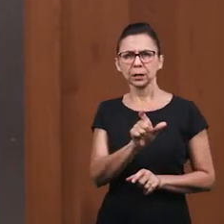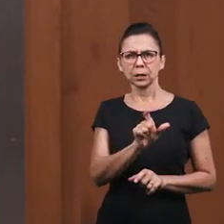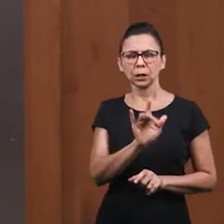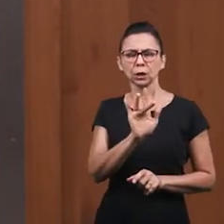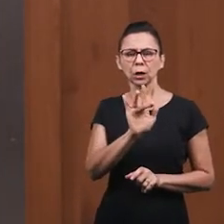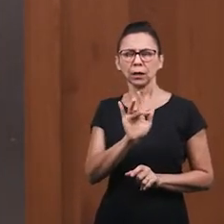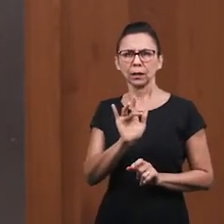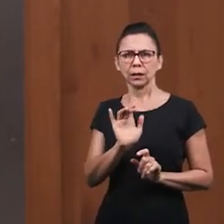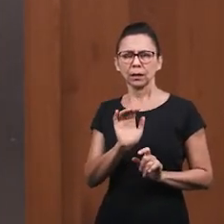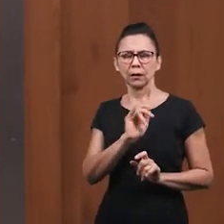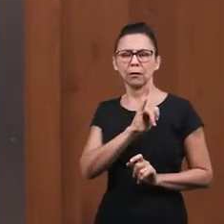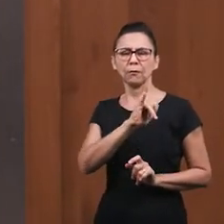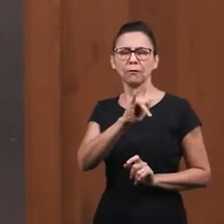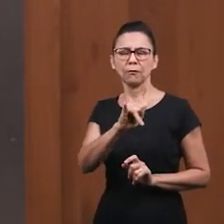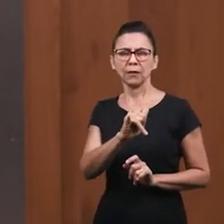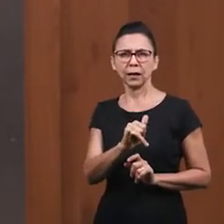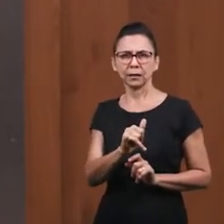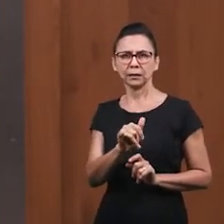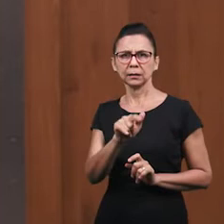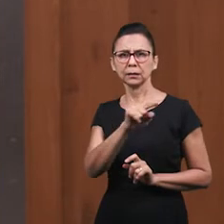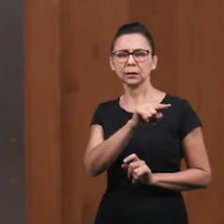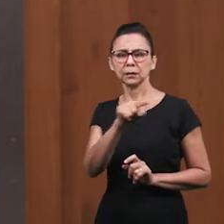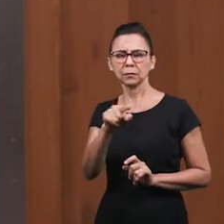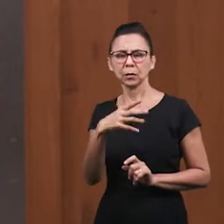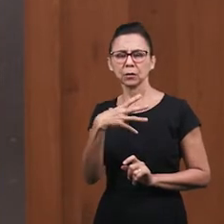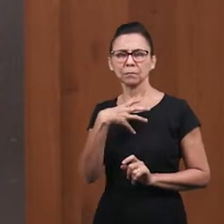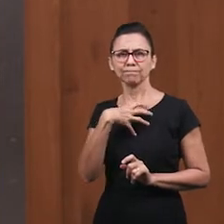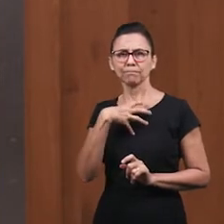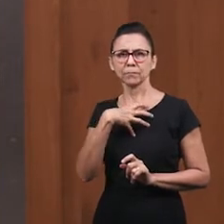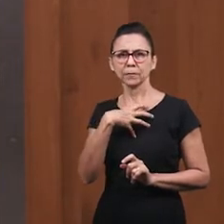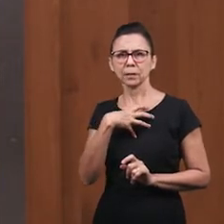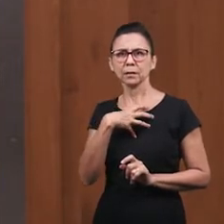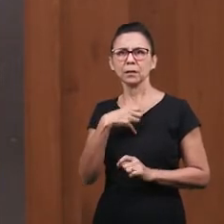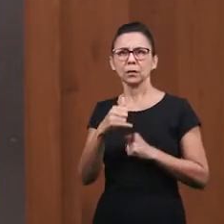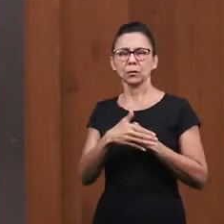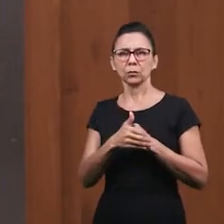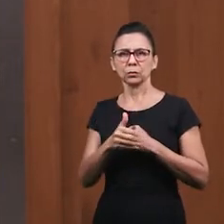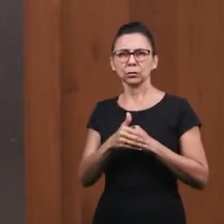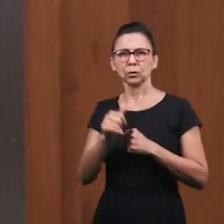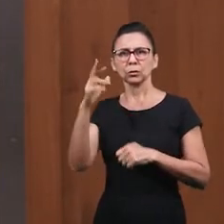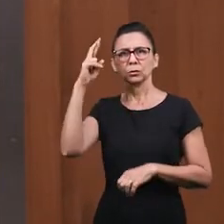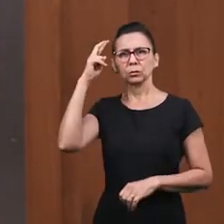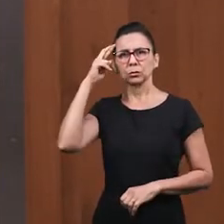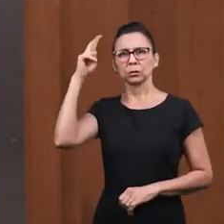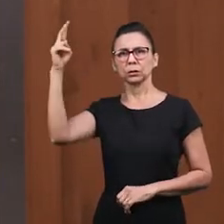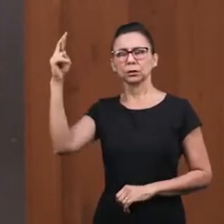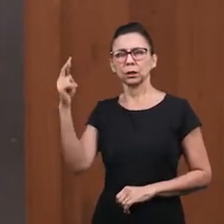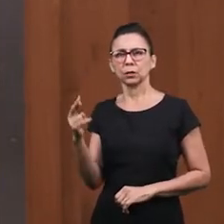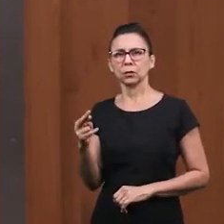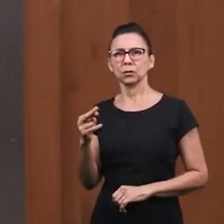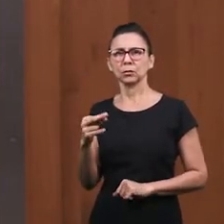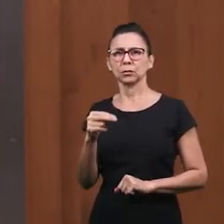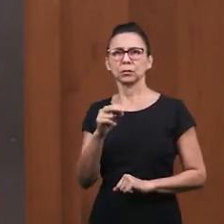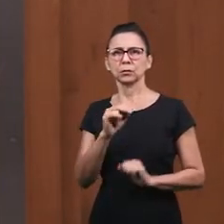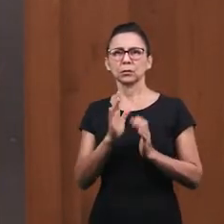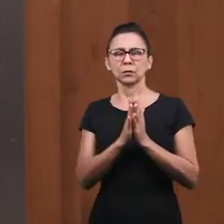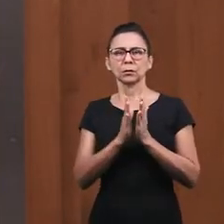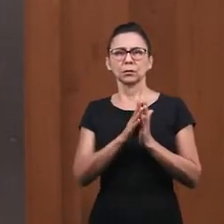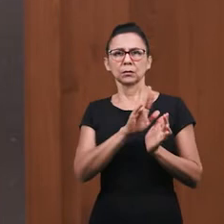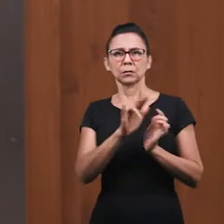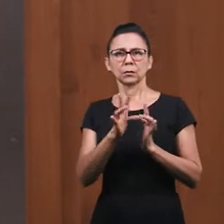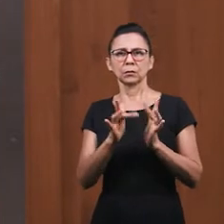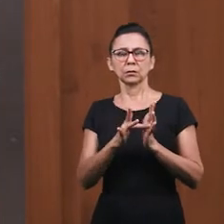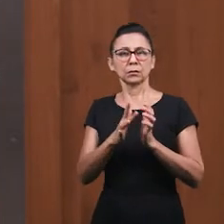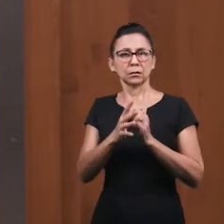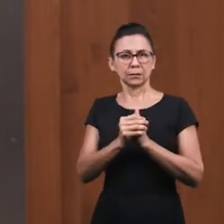descender del cielo tu cuidado, la alegría de tu Espíritu Santo. Quédate con nosotros, Señor. Nosotros oramos en nombre de